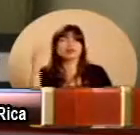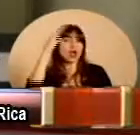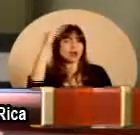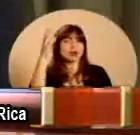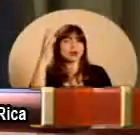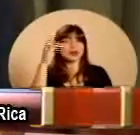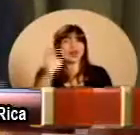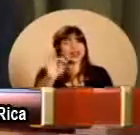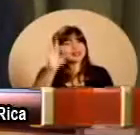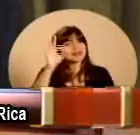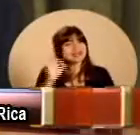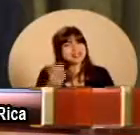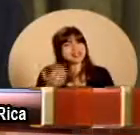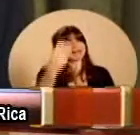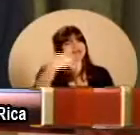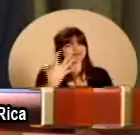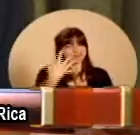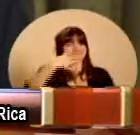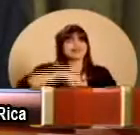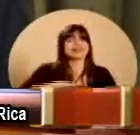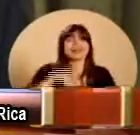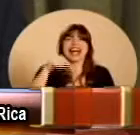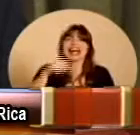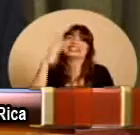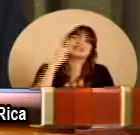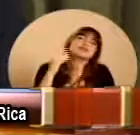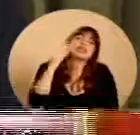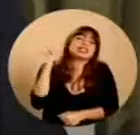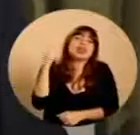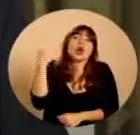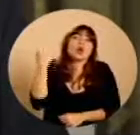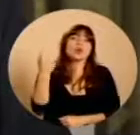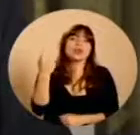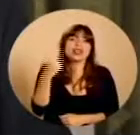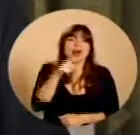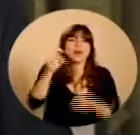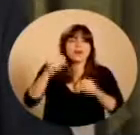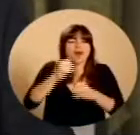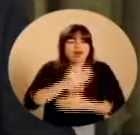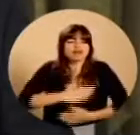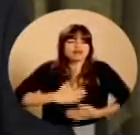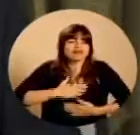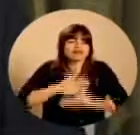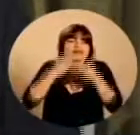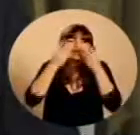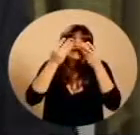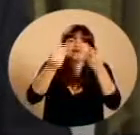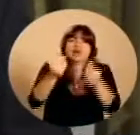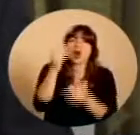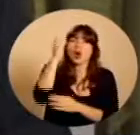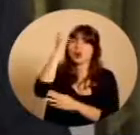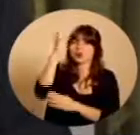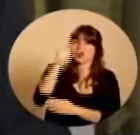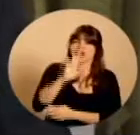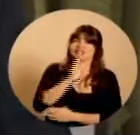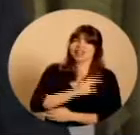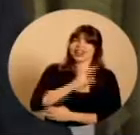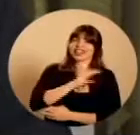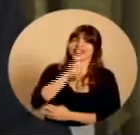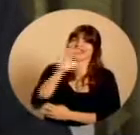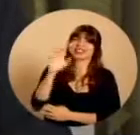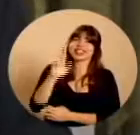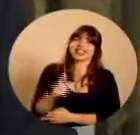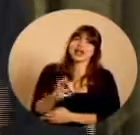y cultura. Les invito a que sean partícipes de esta experiencia única y disfruten de la riqueza cultural que